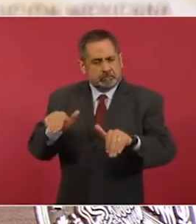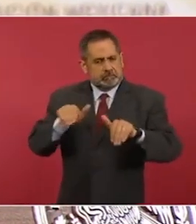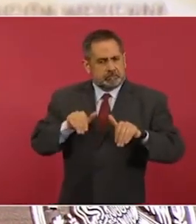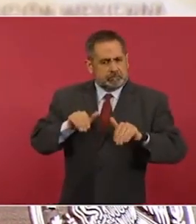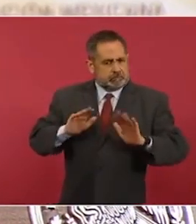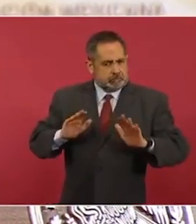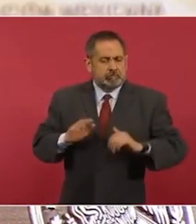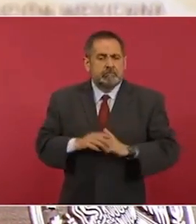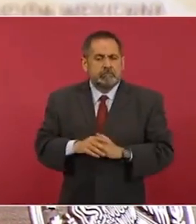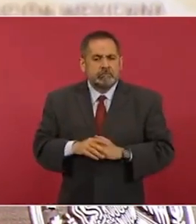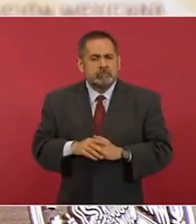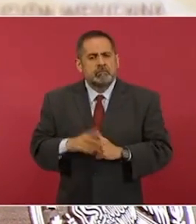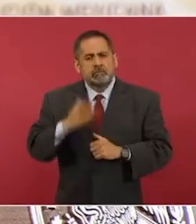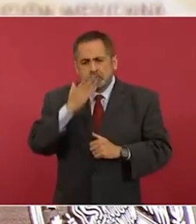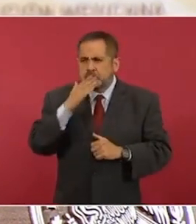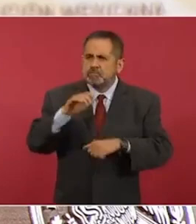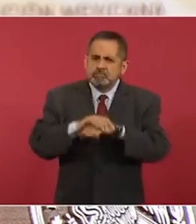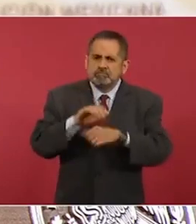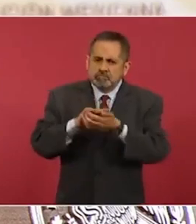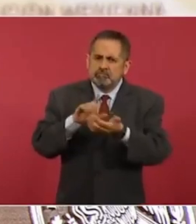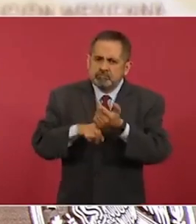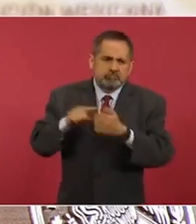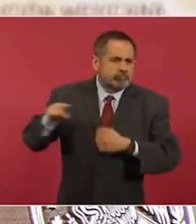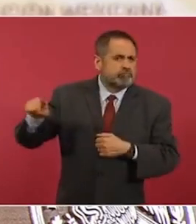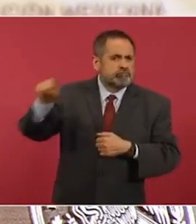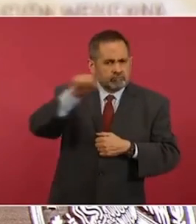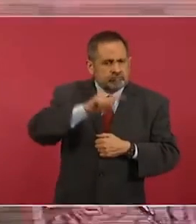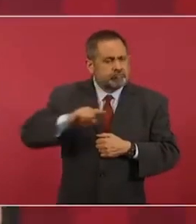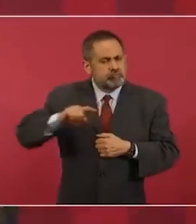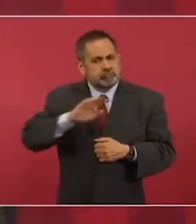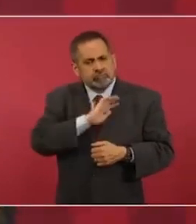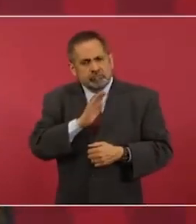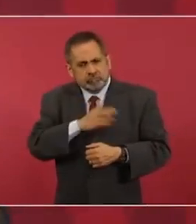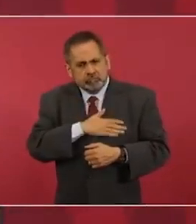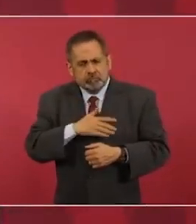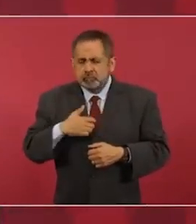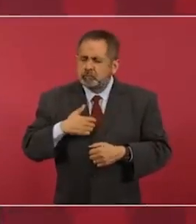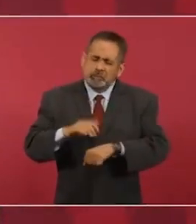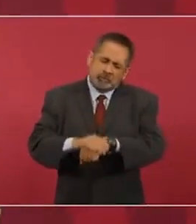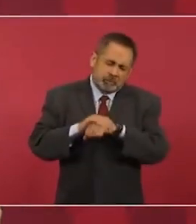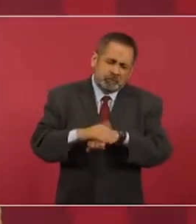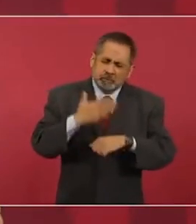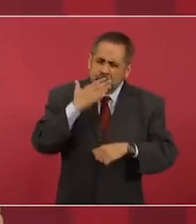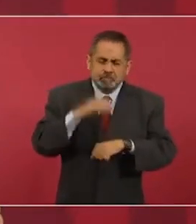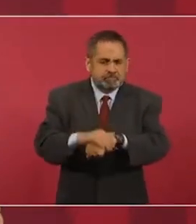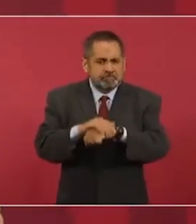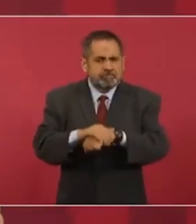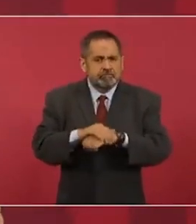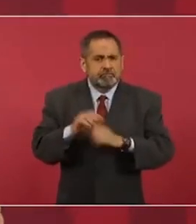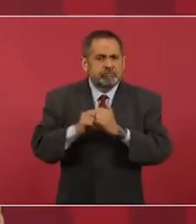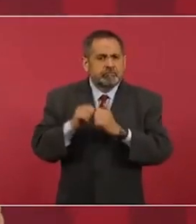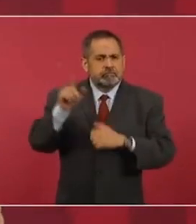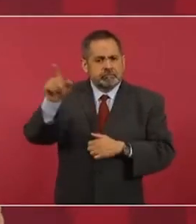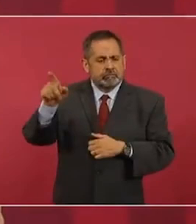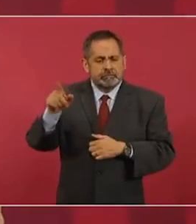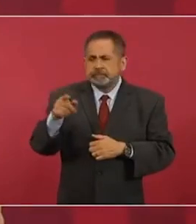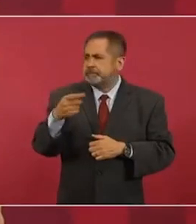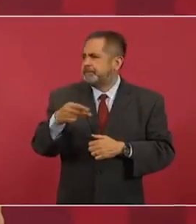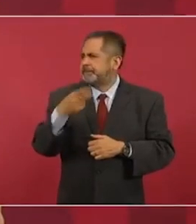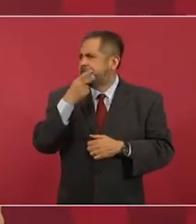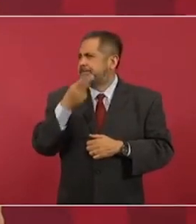Y tenemos muy buenos amigos allá. Tengo un buen amigo, como decía